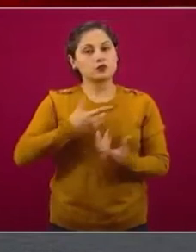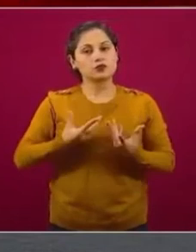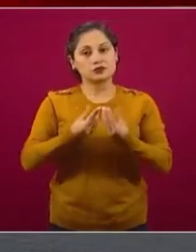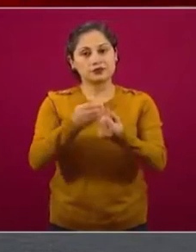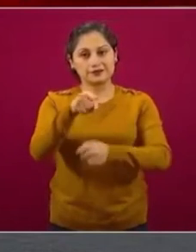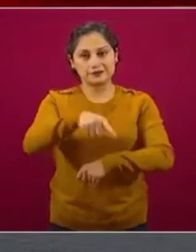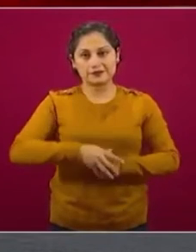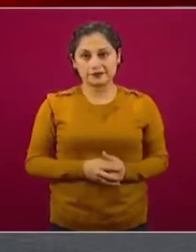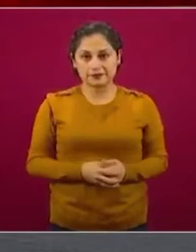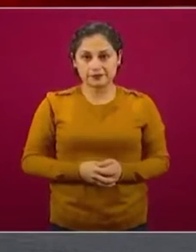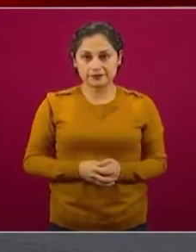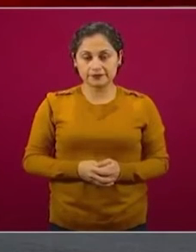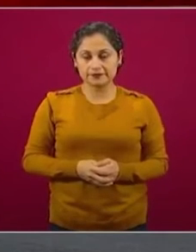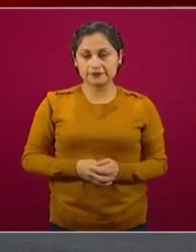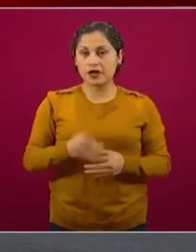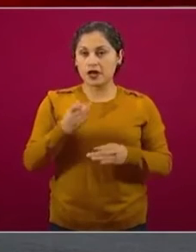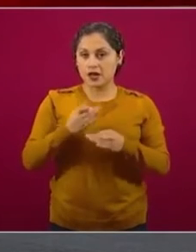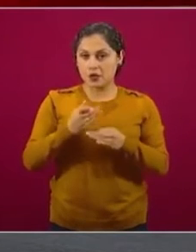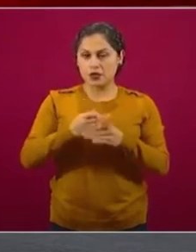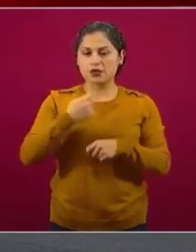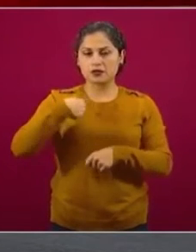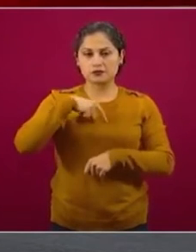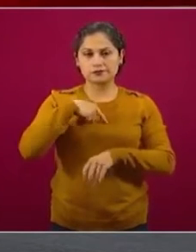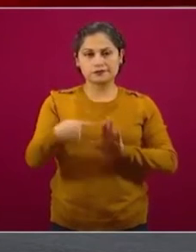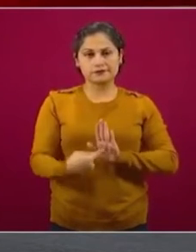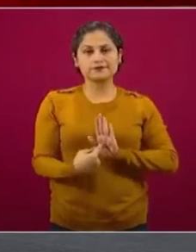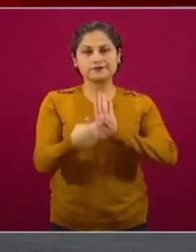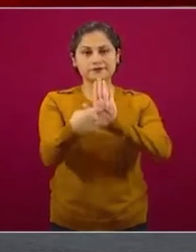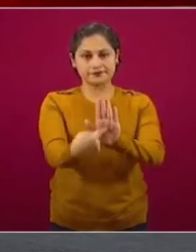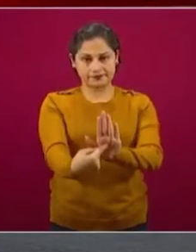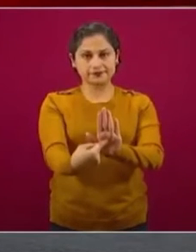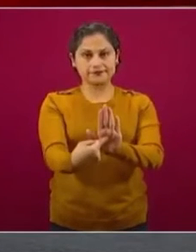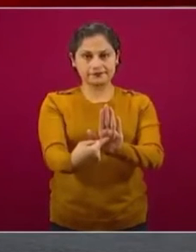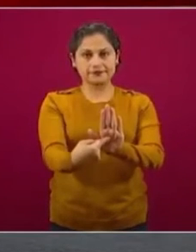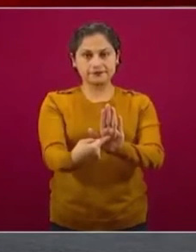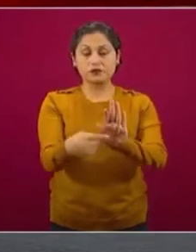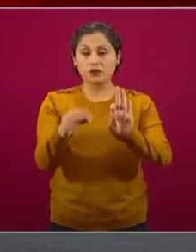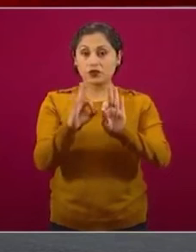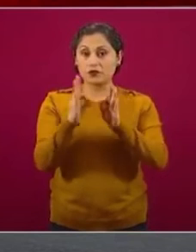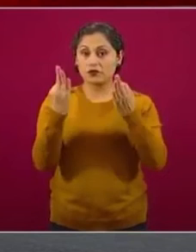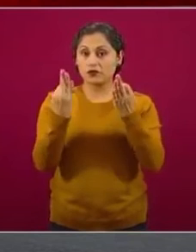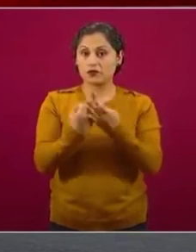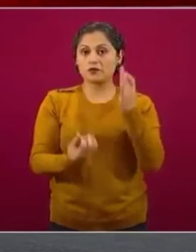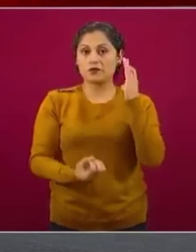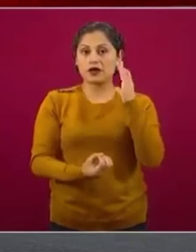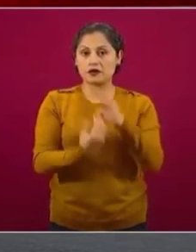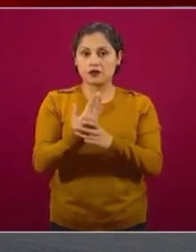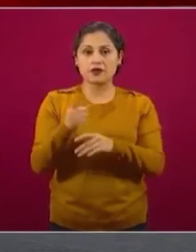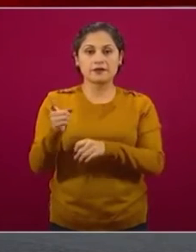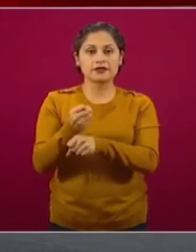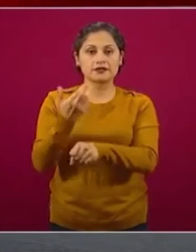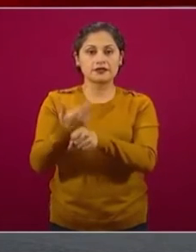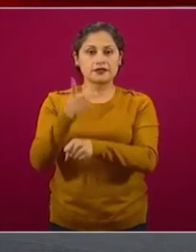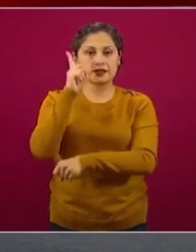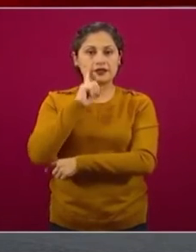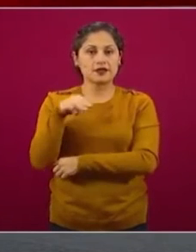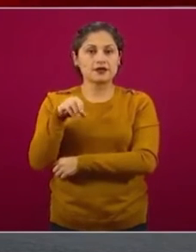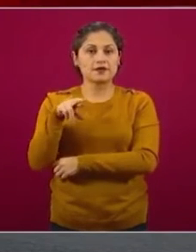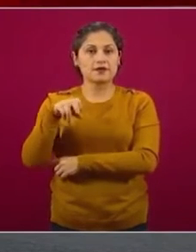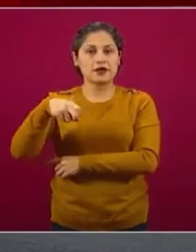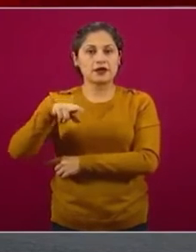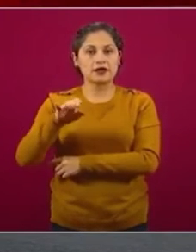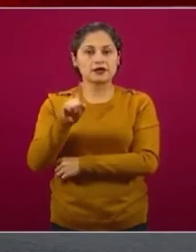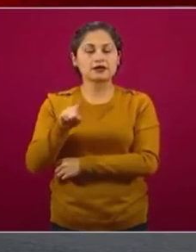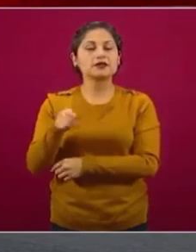Y en este momento pues vamos a referirnos a esta nueva modalidad que comentaba la secretaria Márquez con relación al crédito solidario